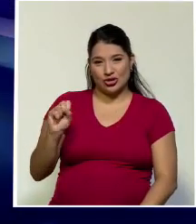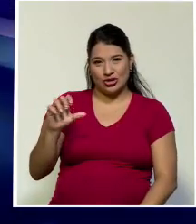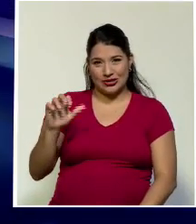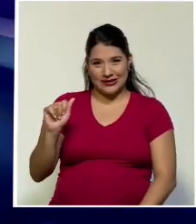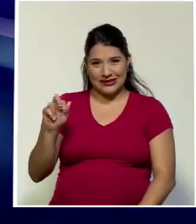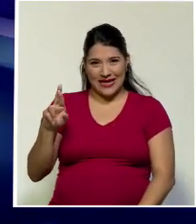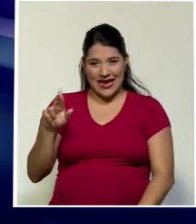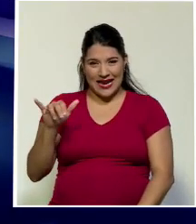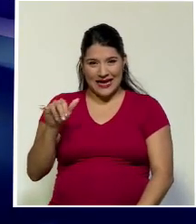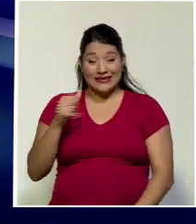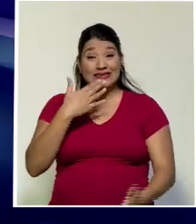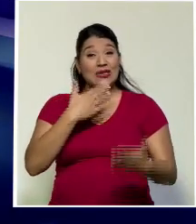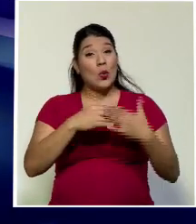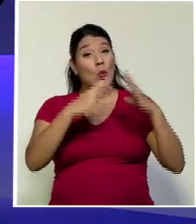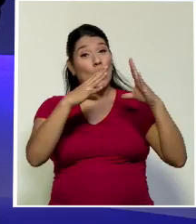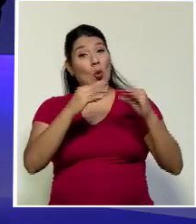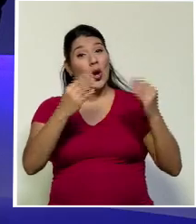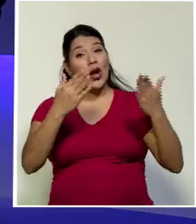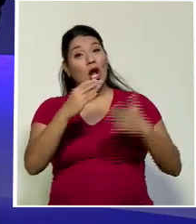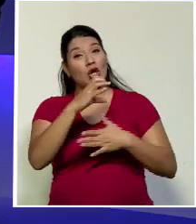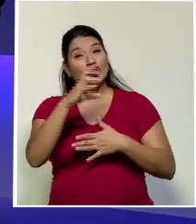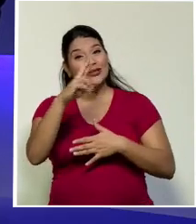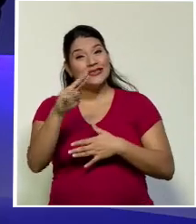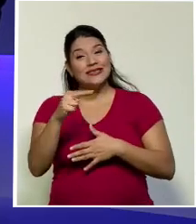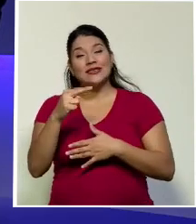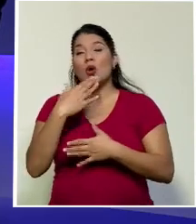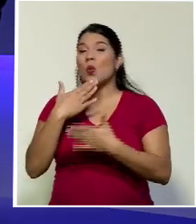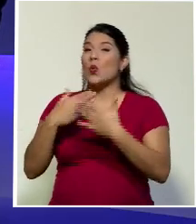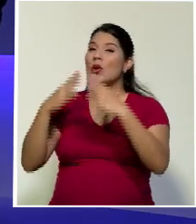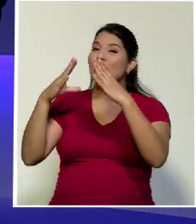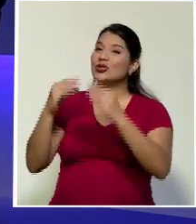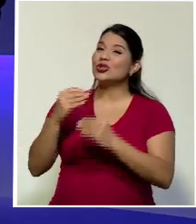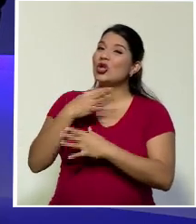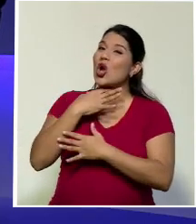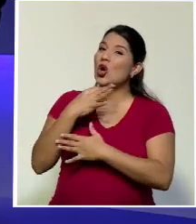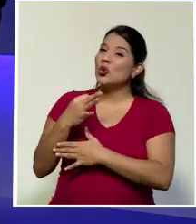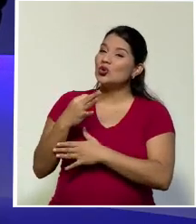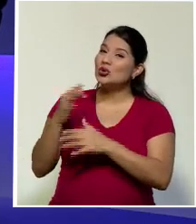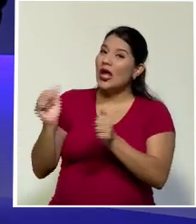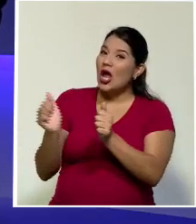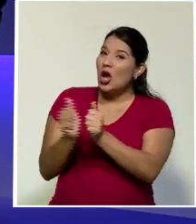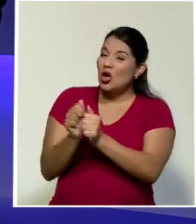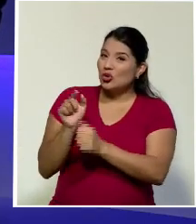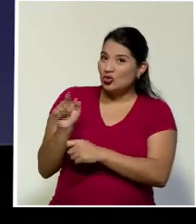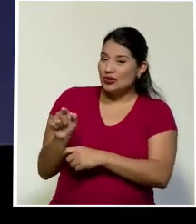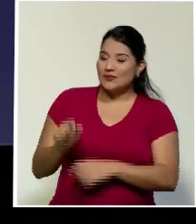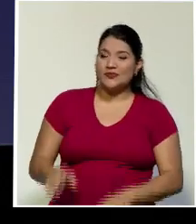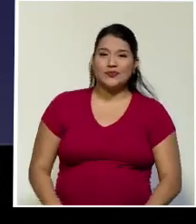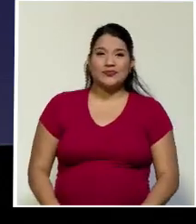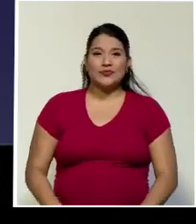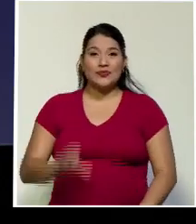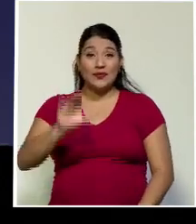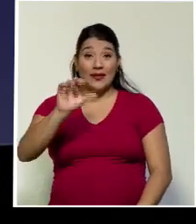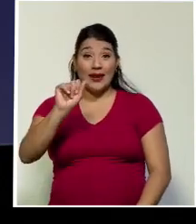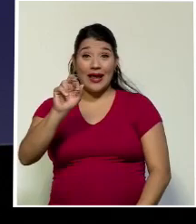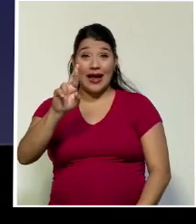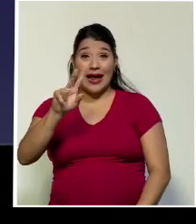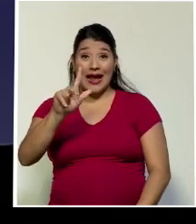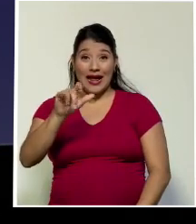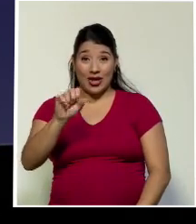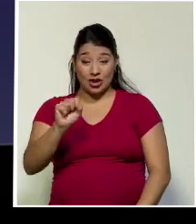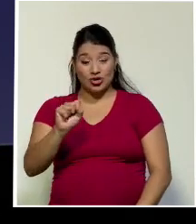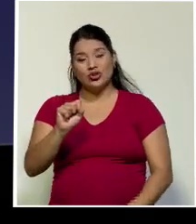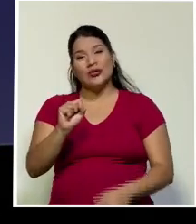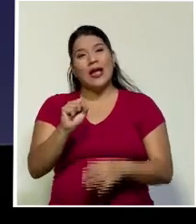Rica Noticias. Buenas noches, Ernesto. Un gusto estar con usted y con quienes nos observan en esta noche. Don Carlos, en una